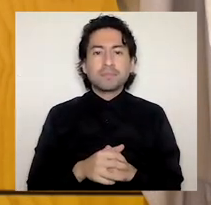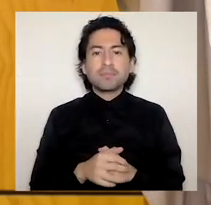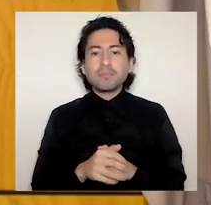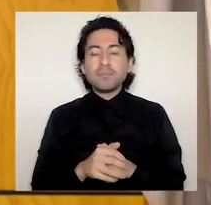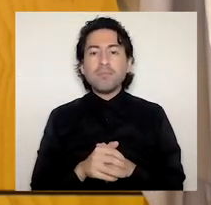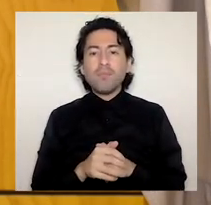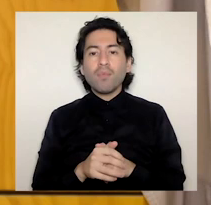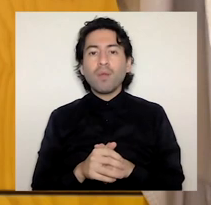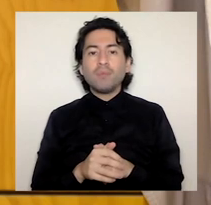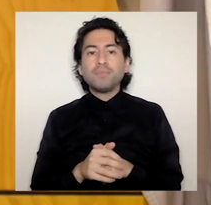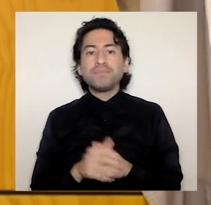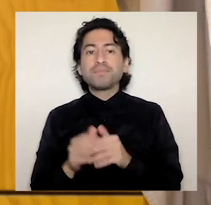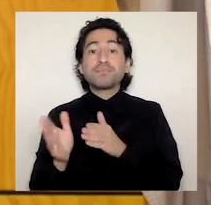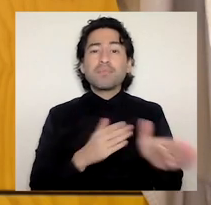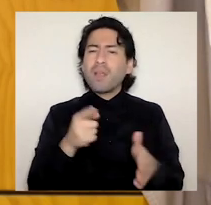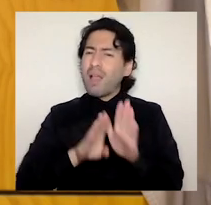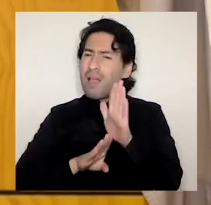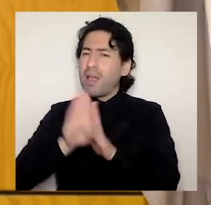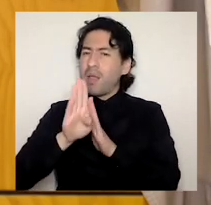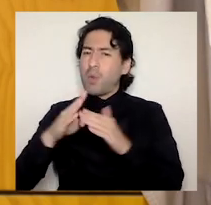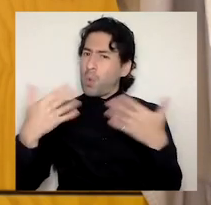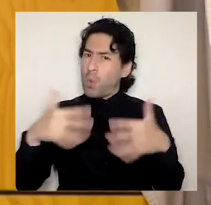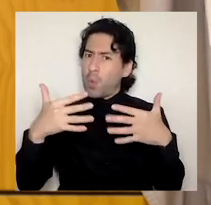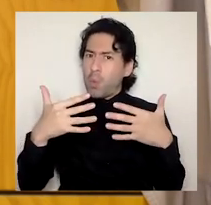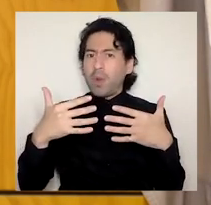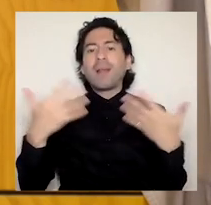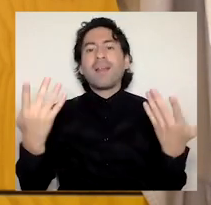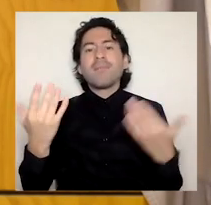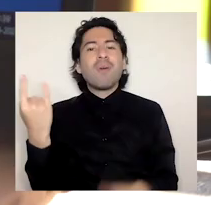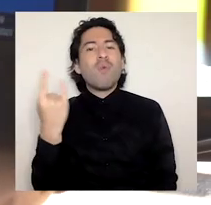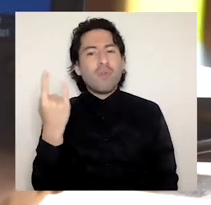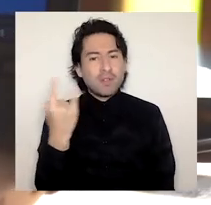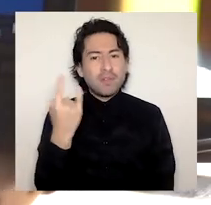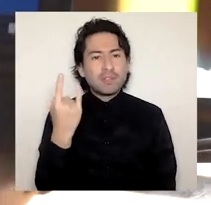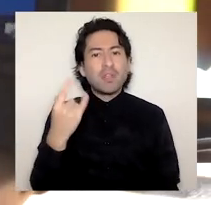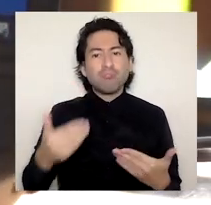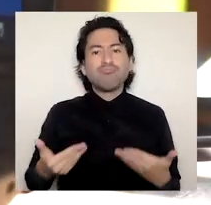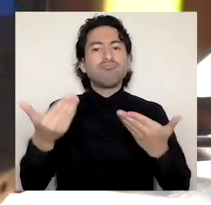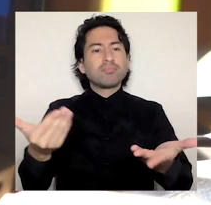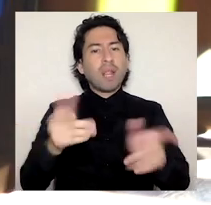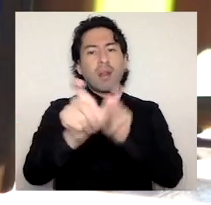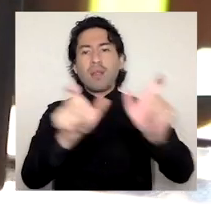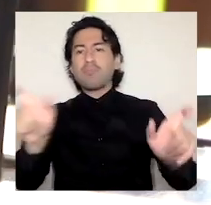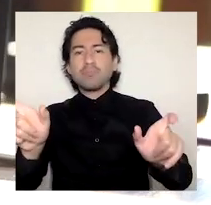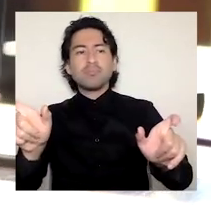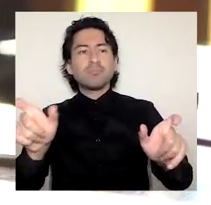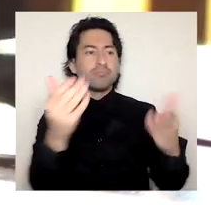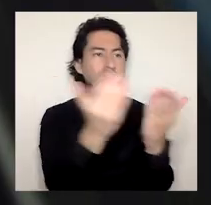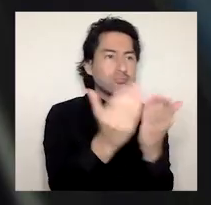puso a disposición de los miembros de la comunidad universitaria la suite de herramientas Office